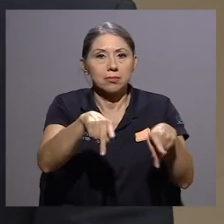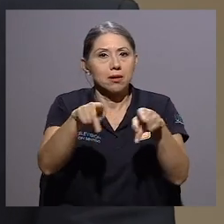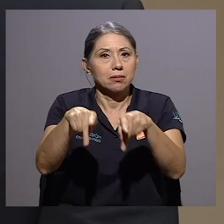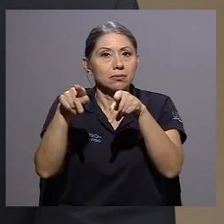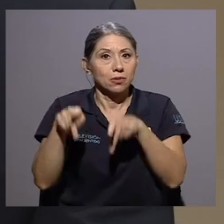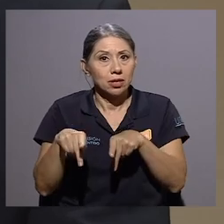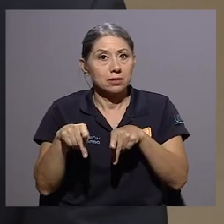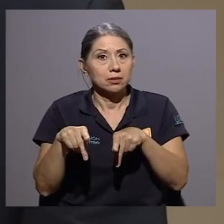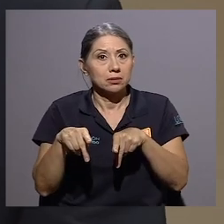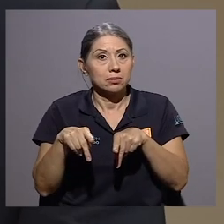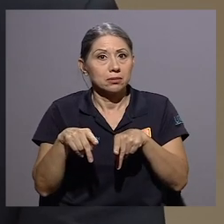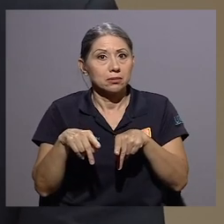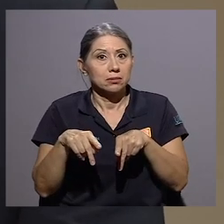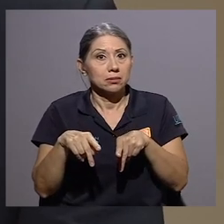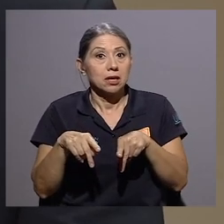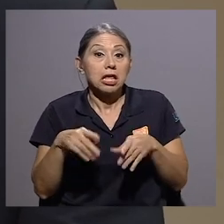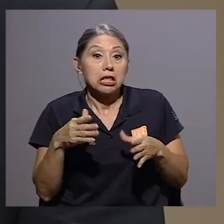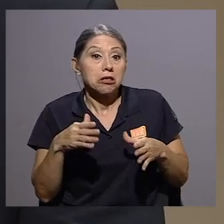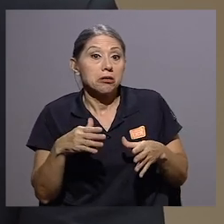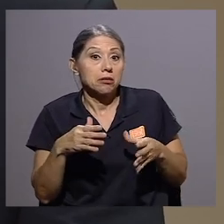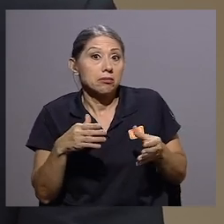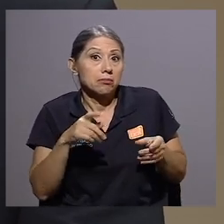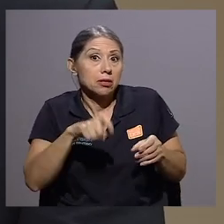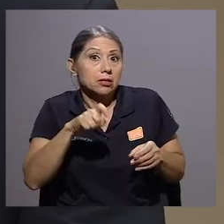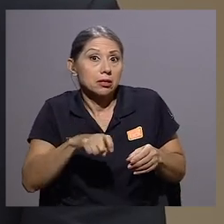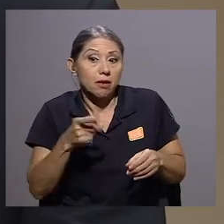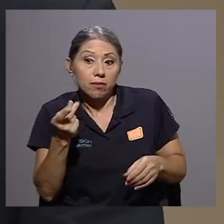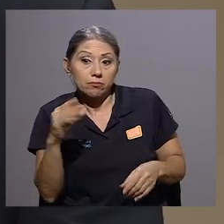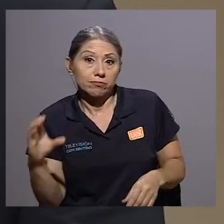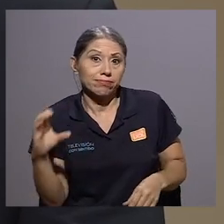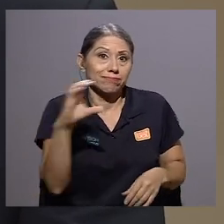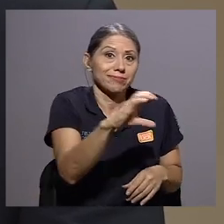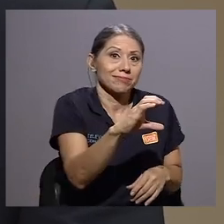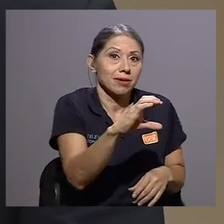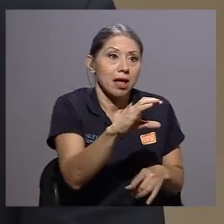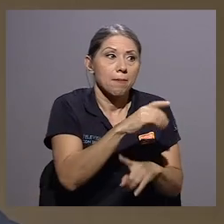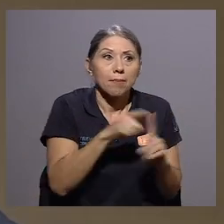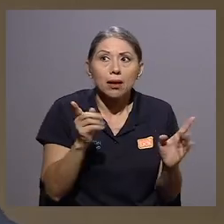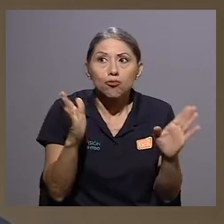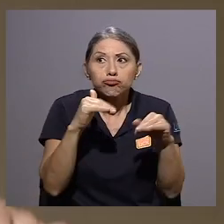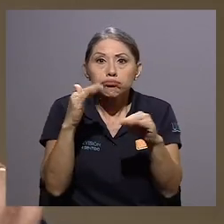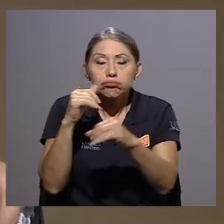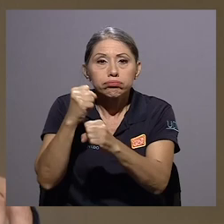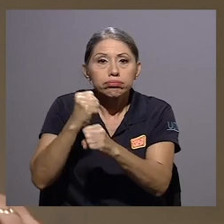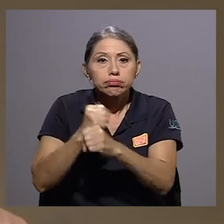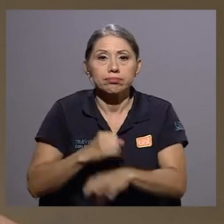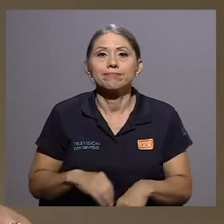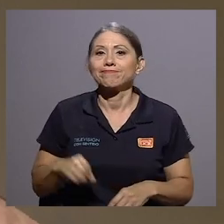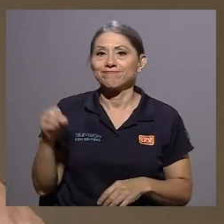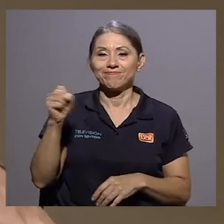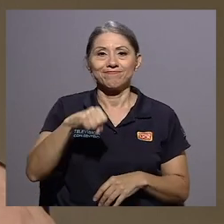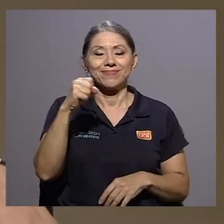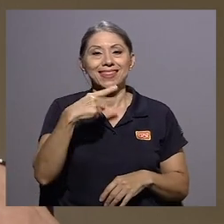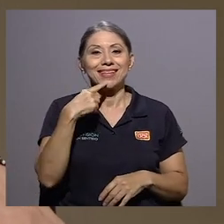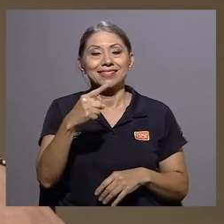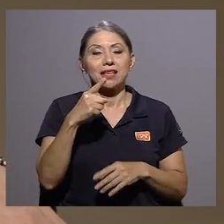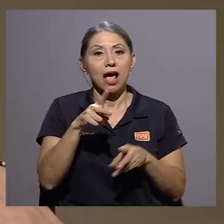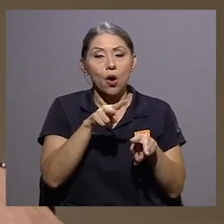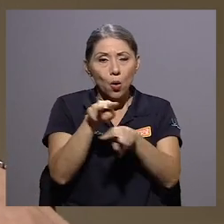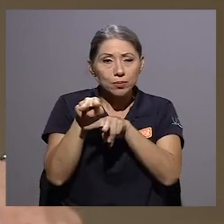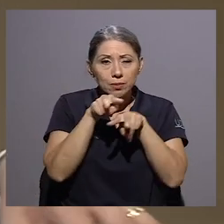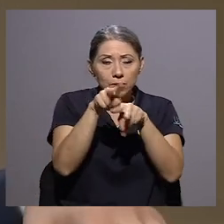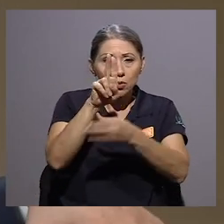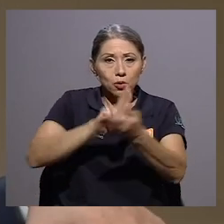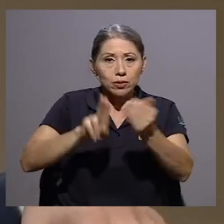que le podían entregar una indemnización al trabajador, pero que lo dejaban sin empleo. Don Marco, inclusive decía el observatorio de la Universidad